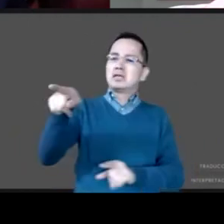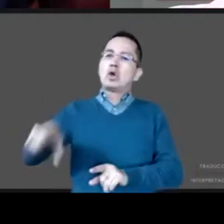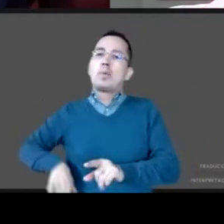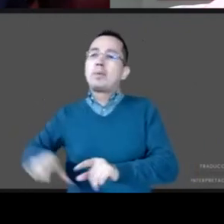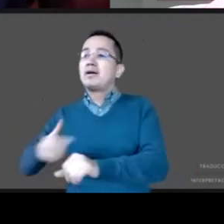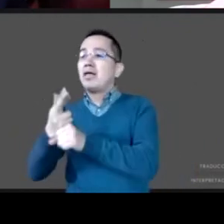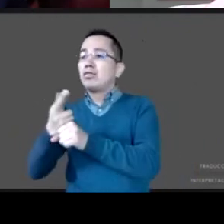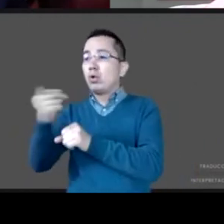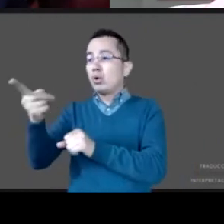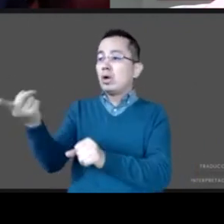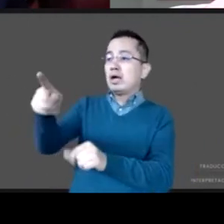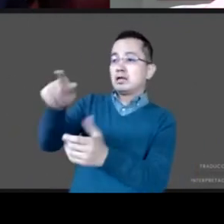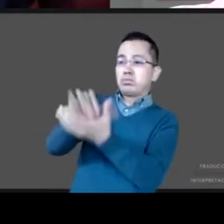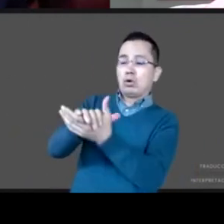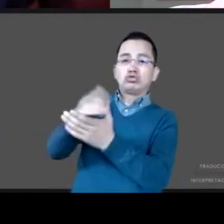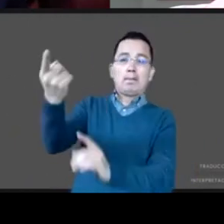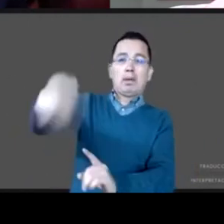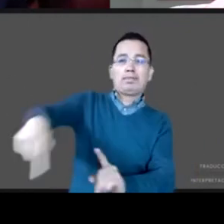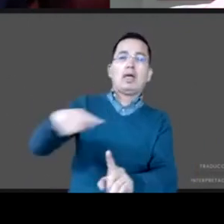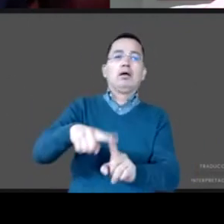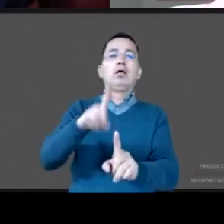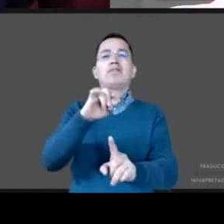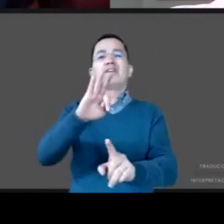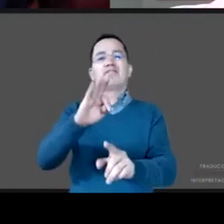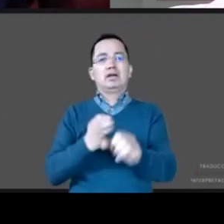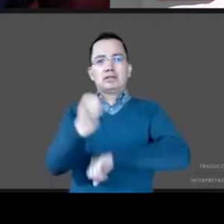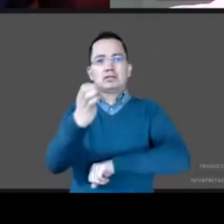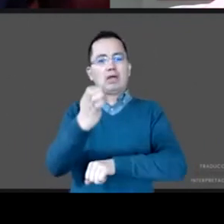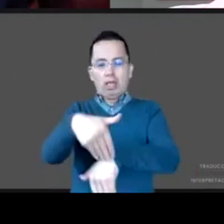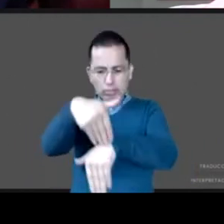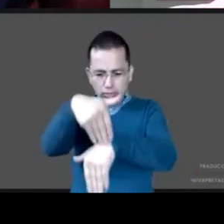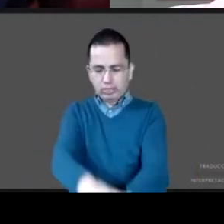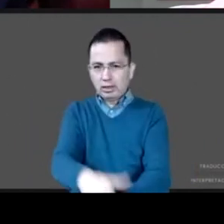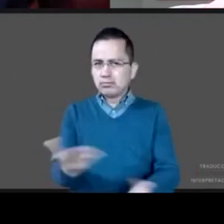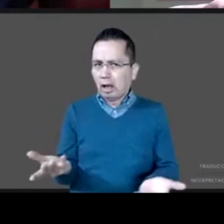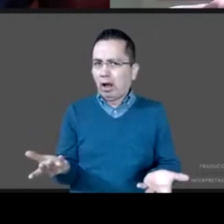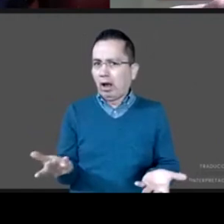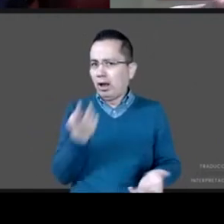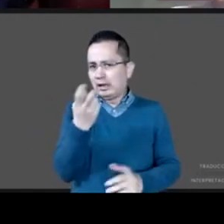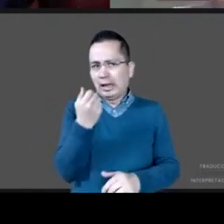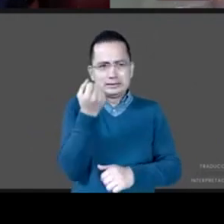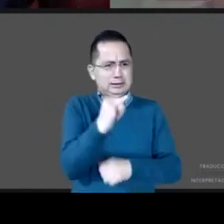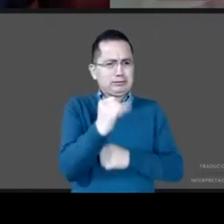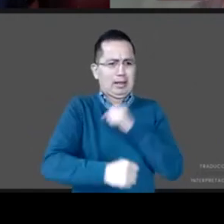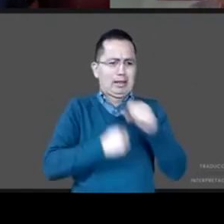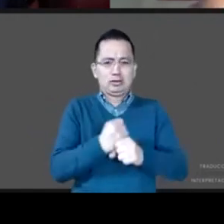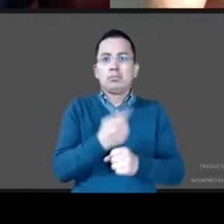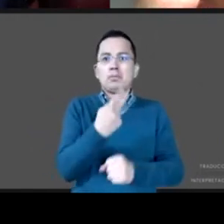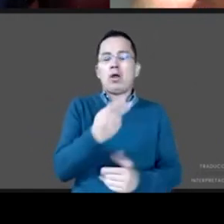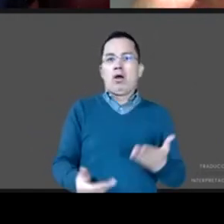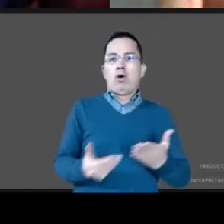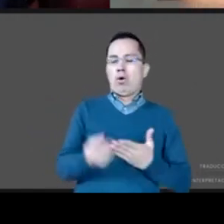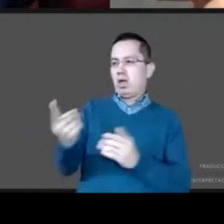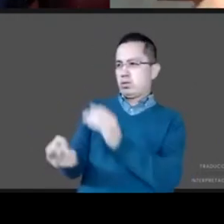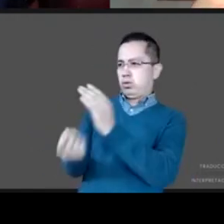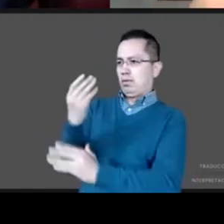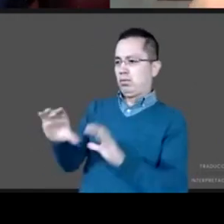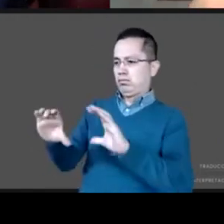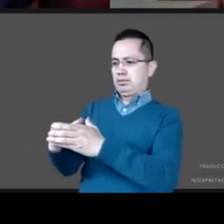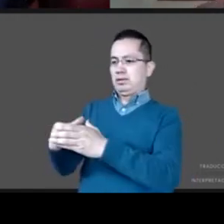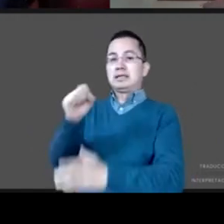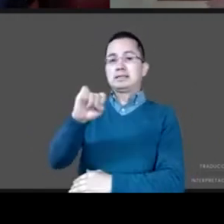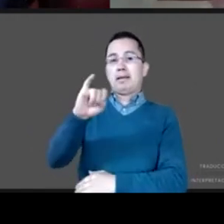esposa. Por eso, todos celebramos el CIPINA, el instrumento del estado para cumplir la ley.